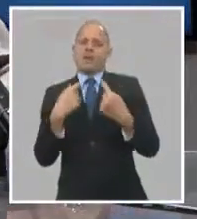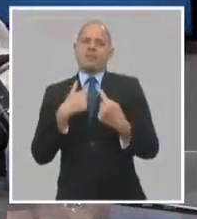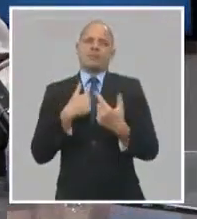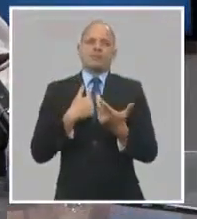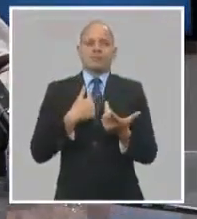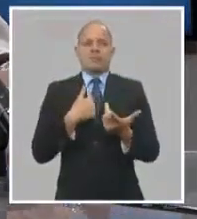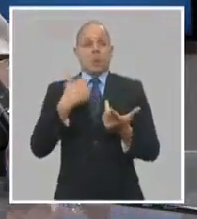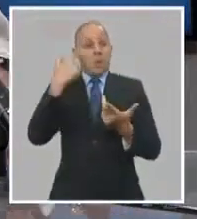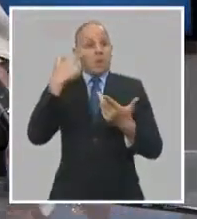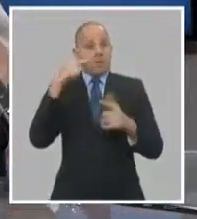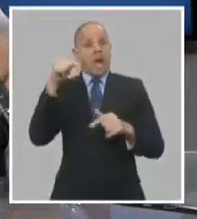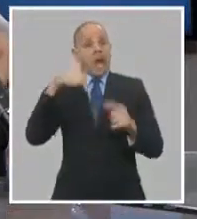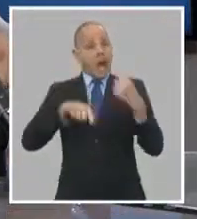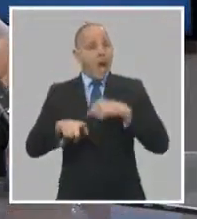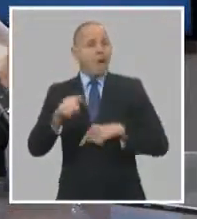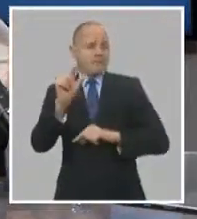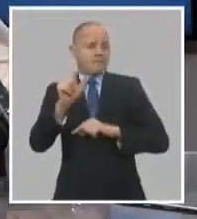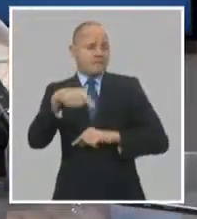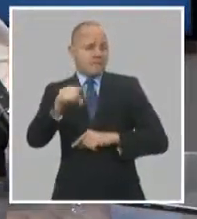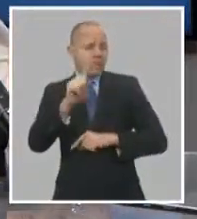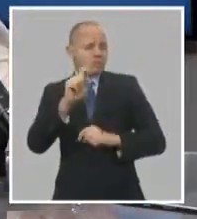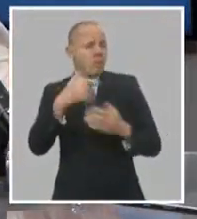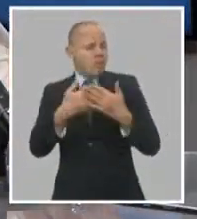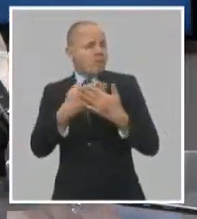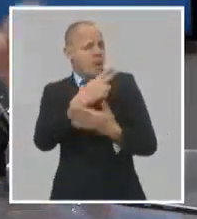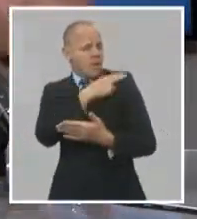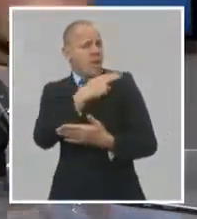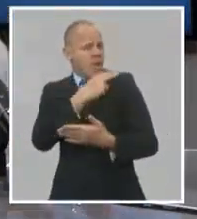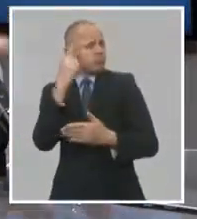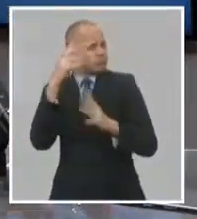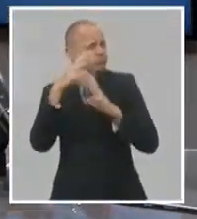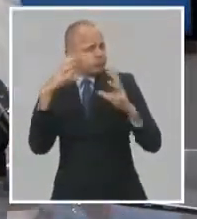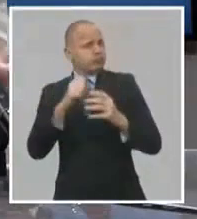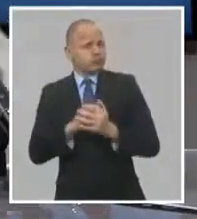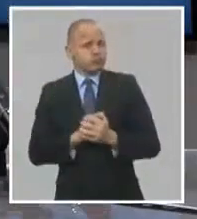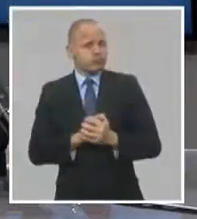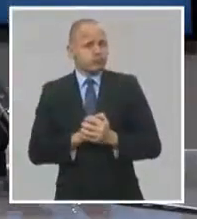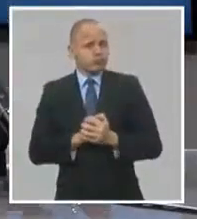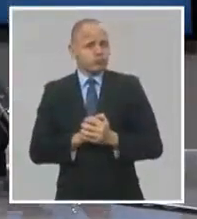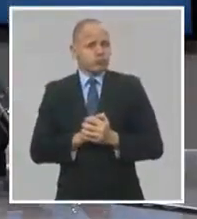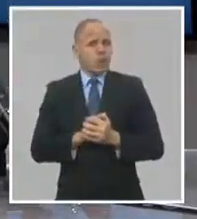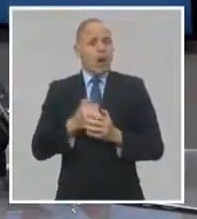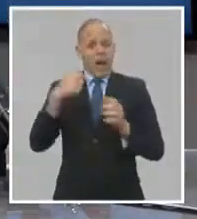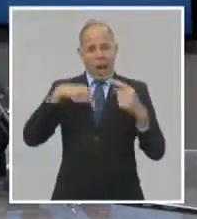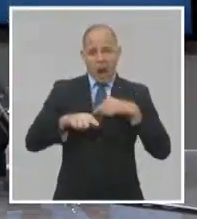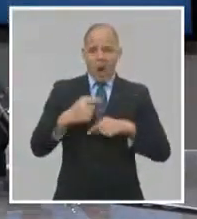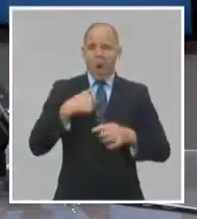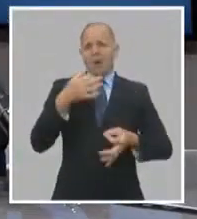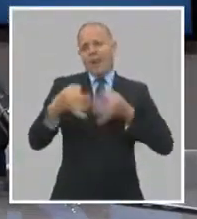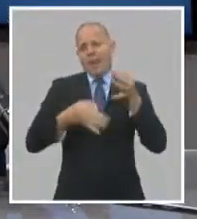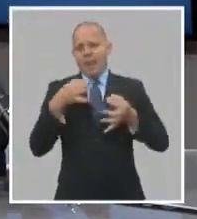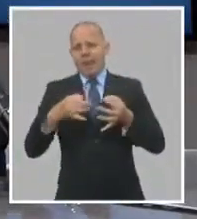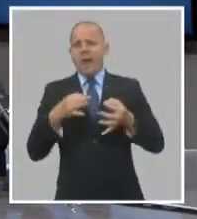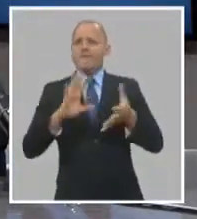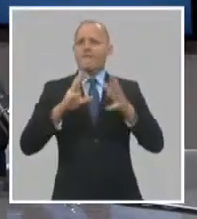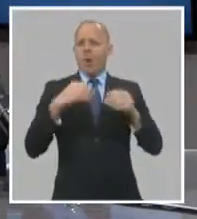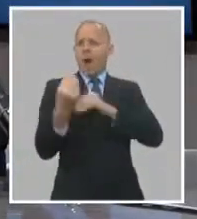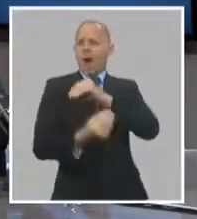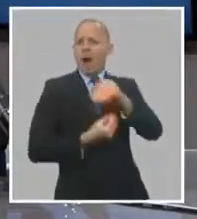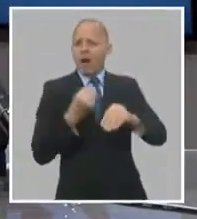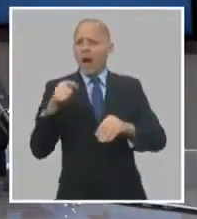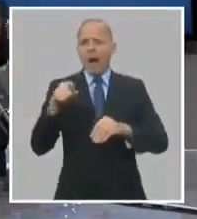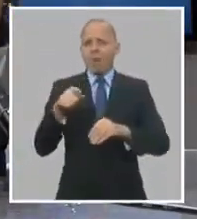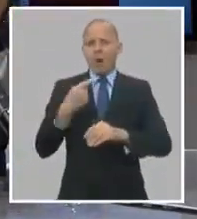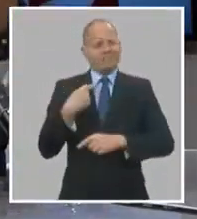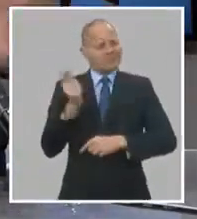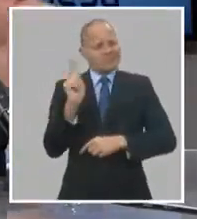empresarios en Cuba muy inteligentes. Y que se van a acomodar muy rápido al nuevo escenario. Nosotros decimos